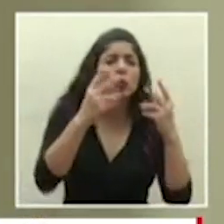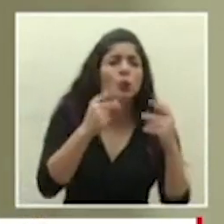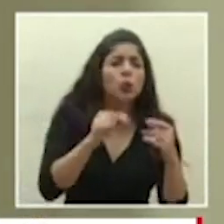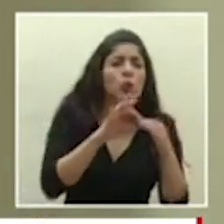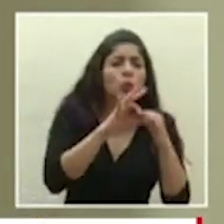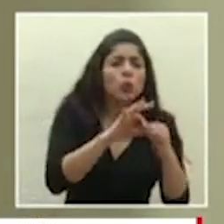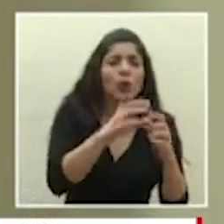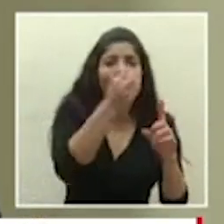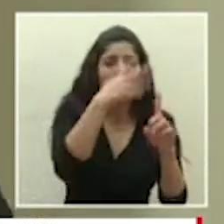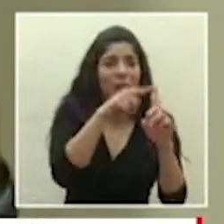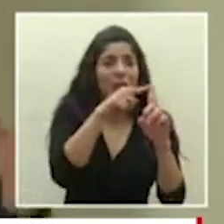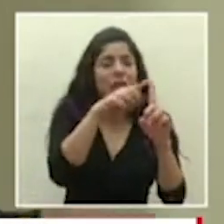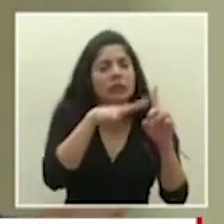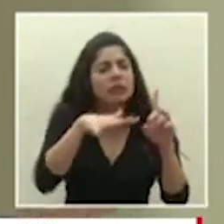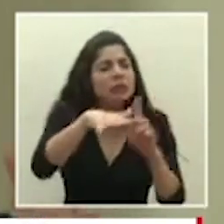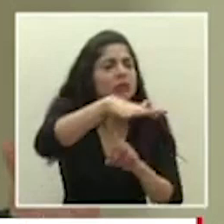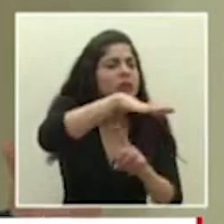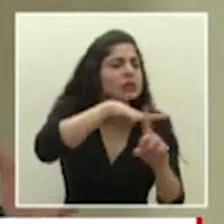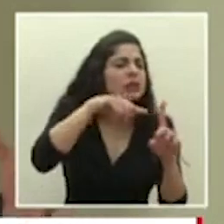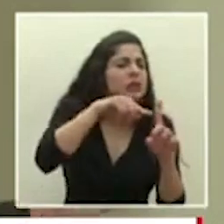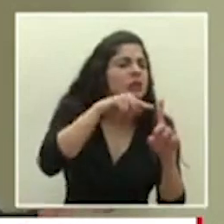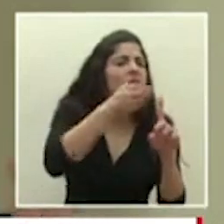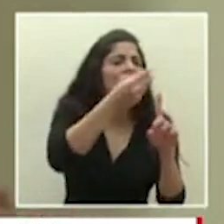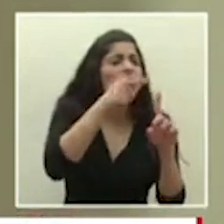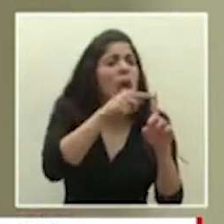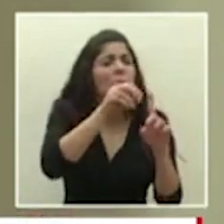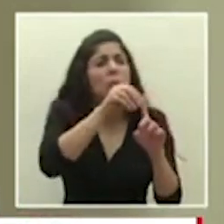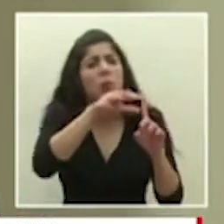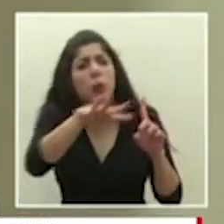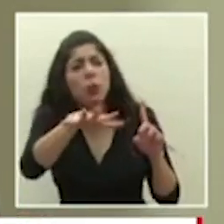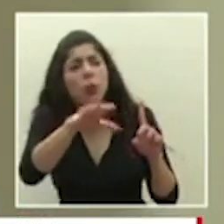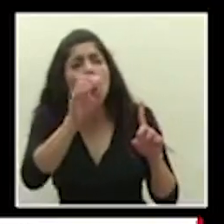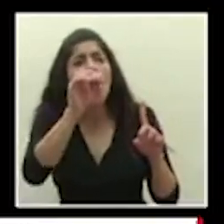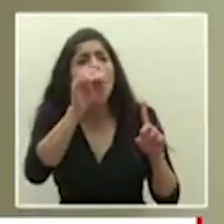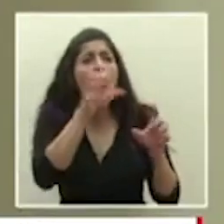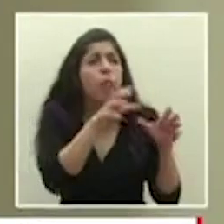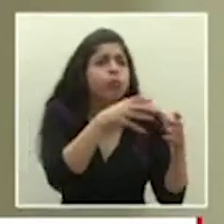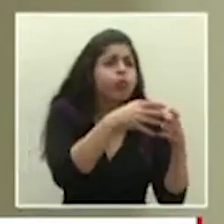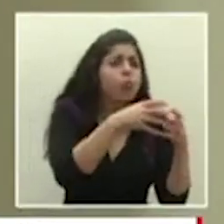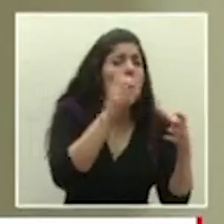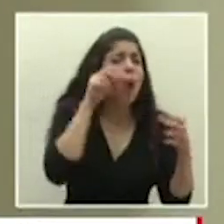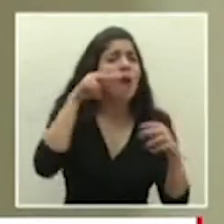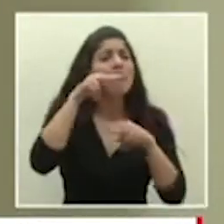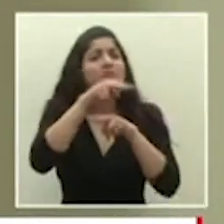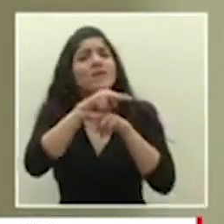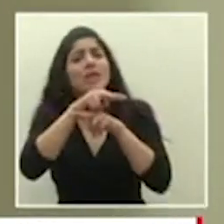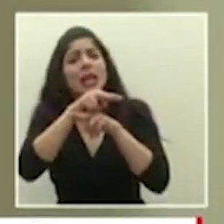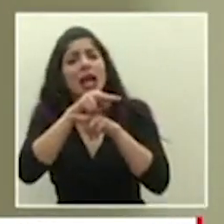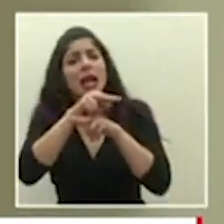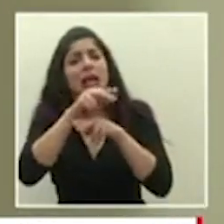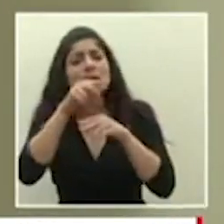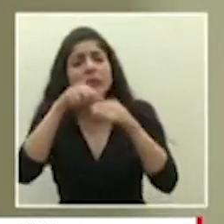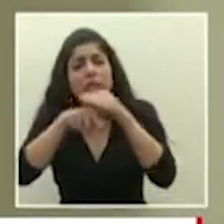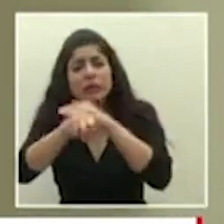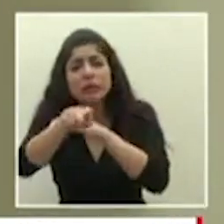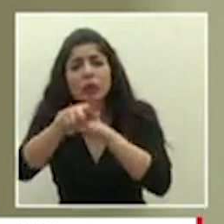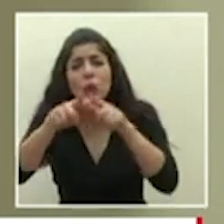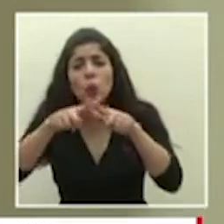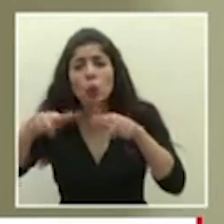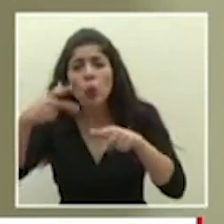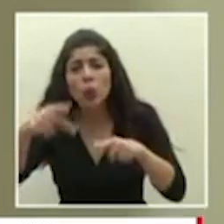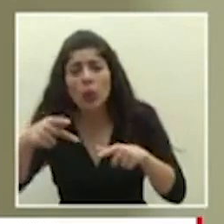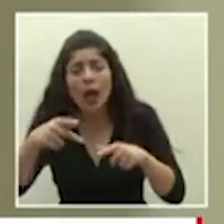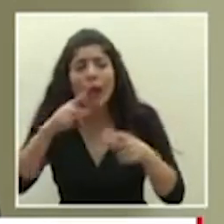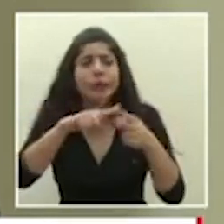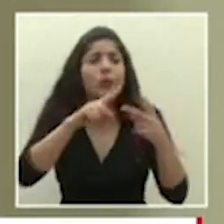ese dato ¿verdad? o sea que tanto está ese dato disperso se está captando por vigilancias que no son ¿verdad? son en zonas de riesgo